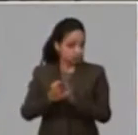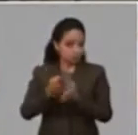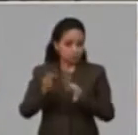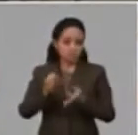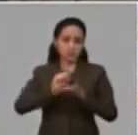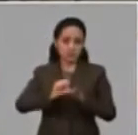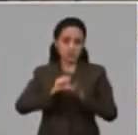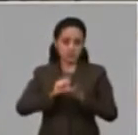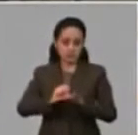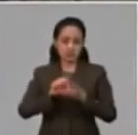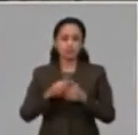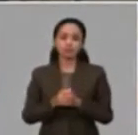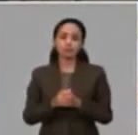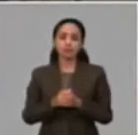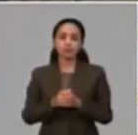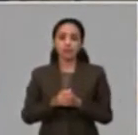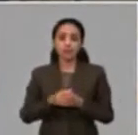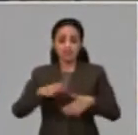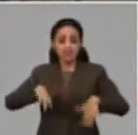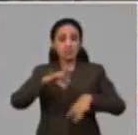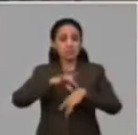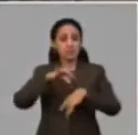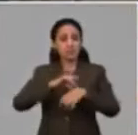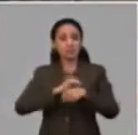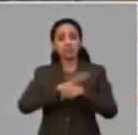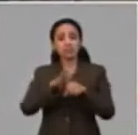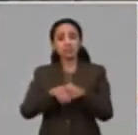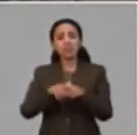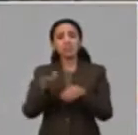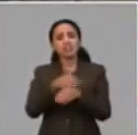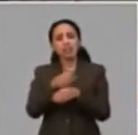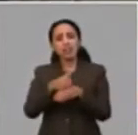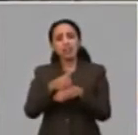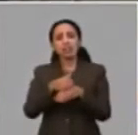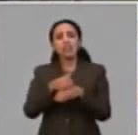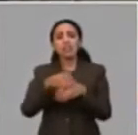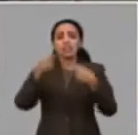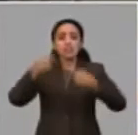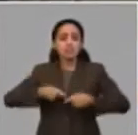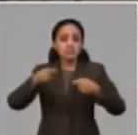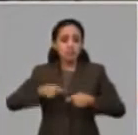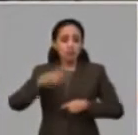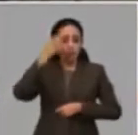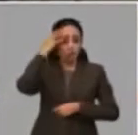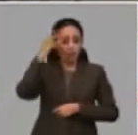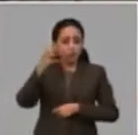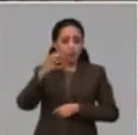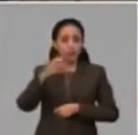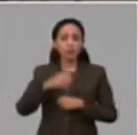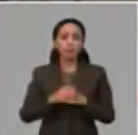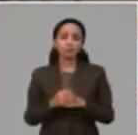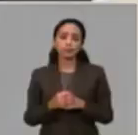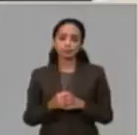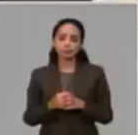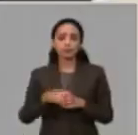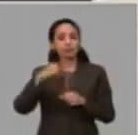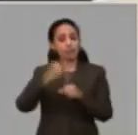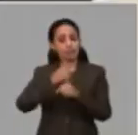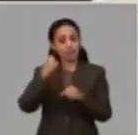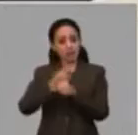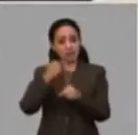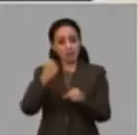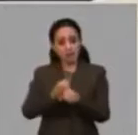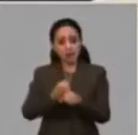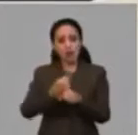del enfrentamiento a la COVID-19 ha habido un grupo de decisiones del gobierno en el campo en materia laboral, en